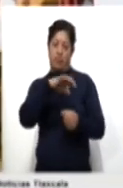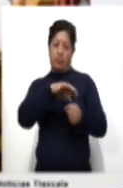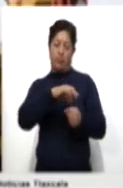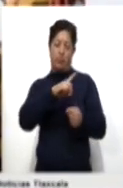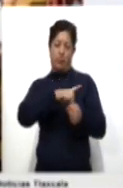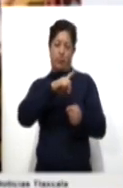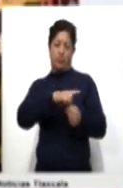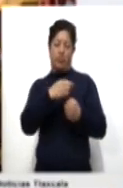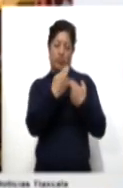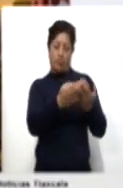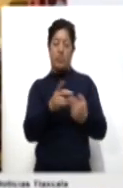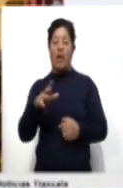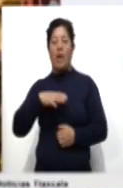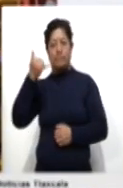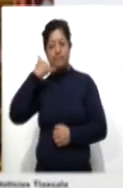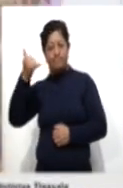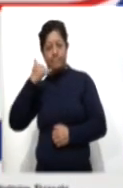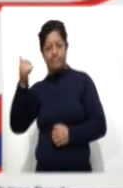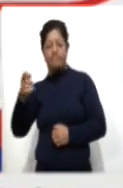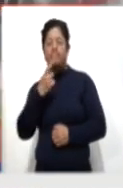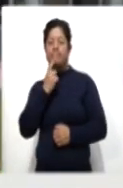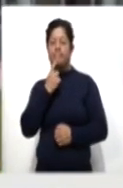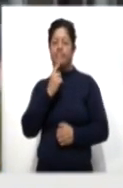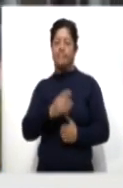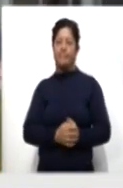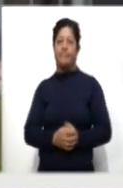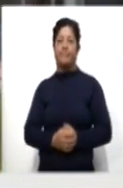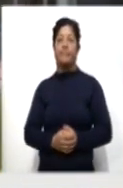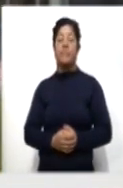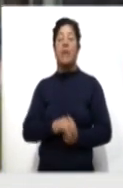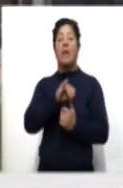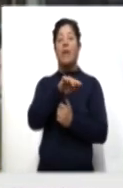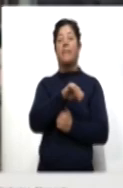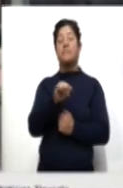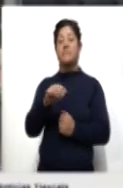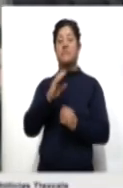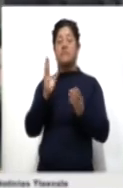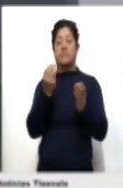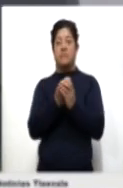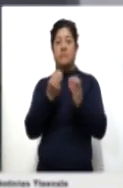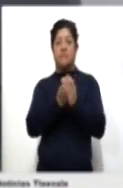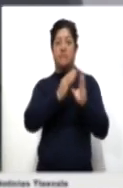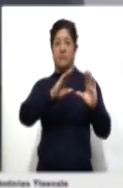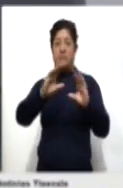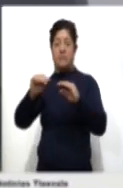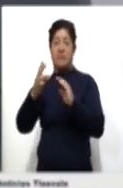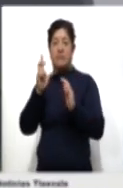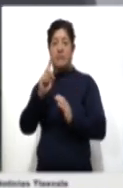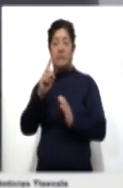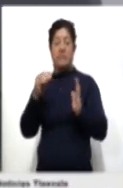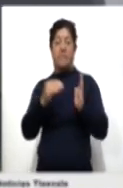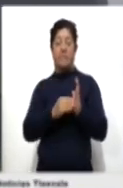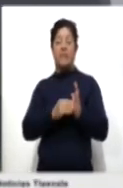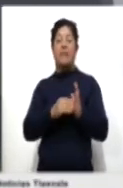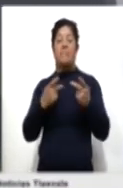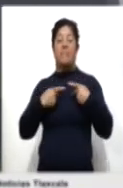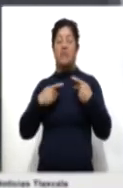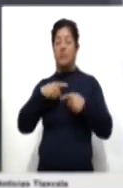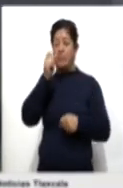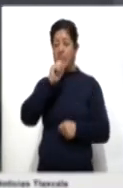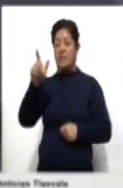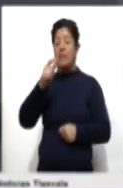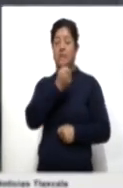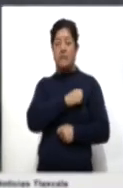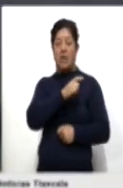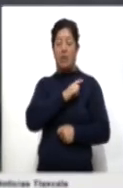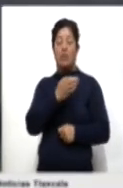una llamada con el presidente Andrés Manuel López Obrador. El IMSS ha brindado capacitación a más de 30 mil profesionales de la salud durante el